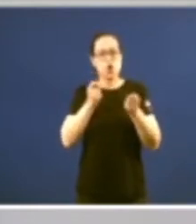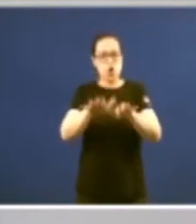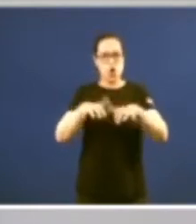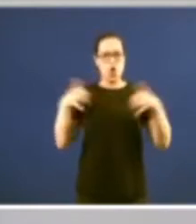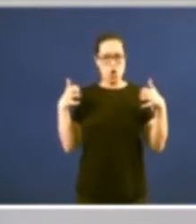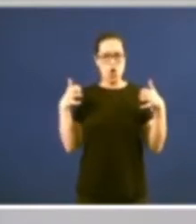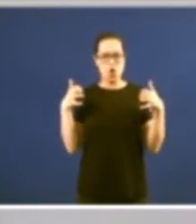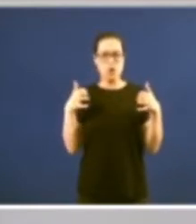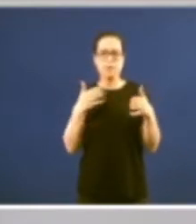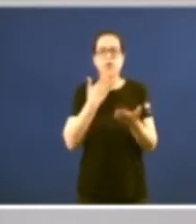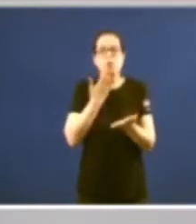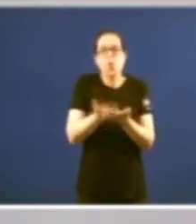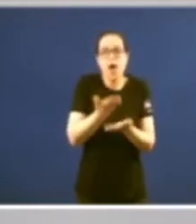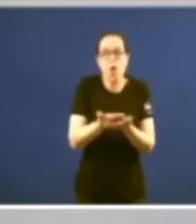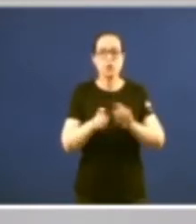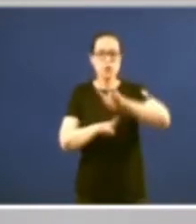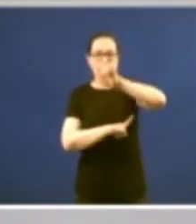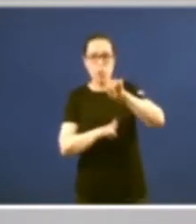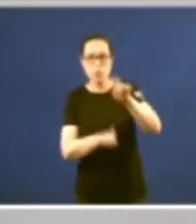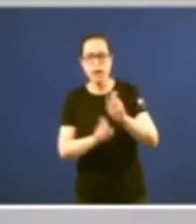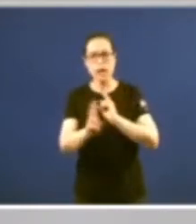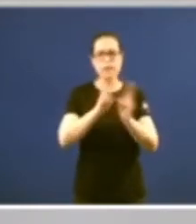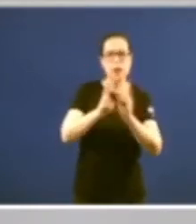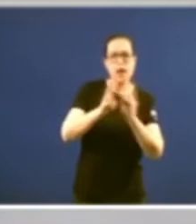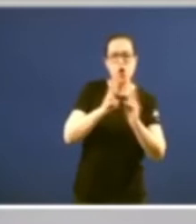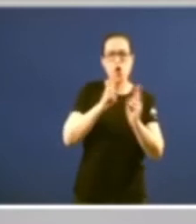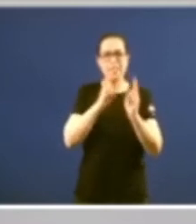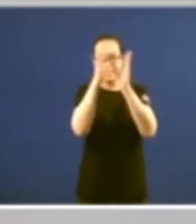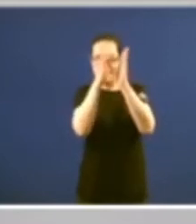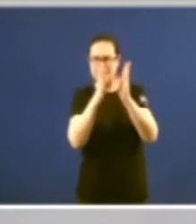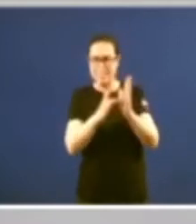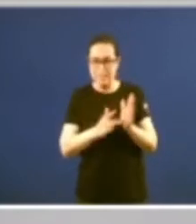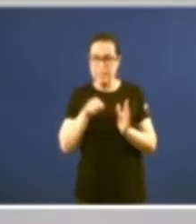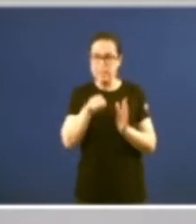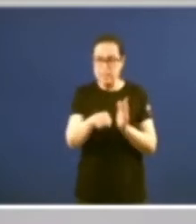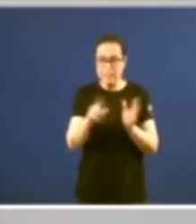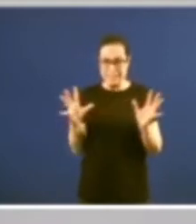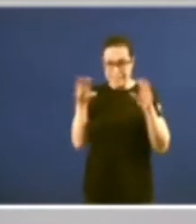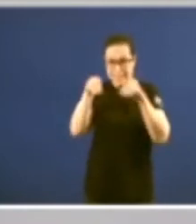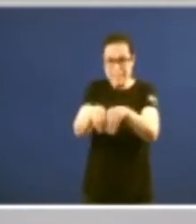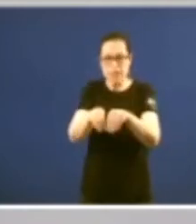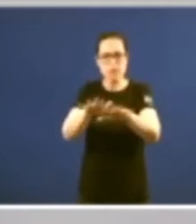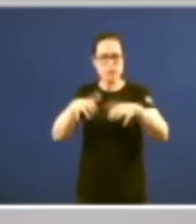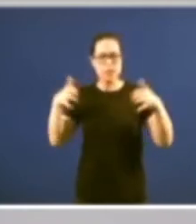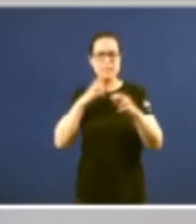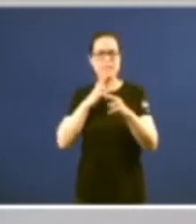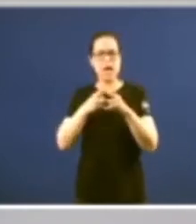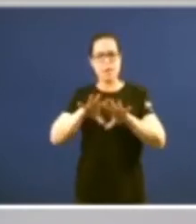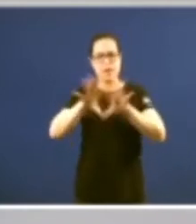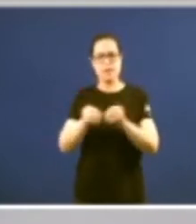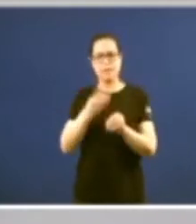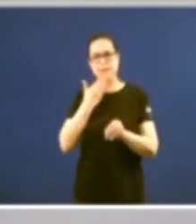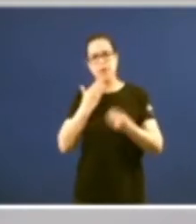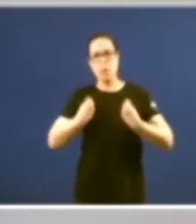los ruegos las preguntas las interpelaciones que hacen efectiva la vigencia y viabilidad de la vida pública al